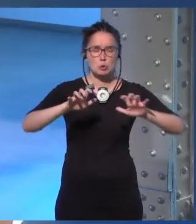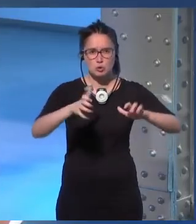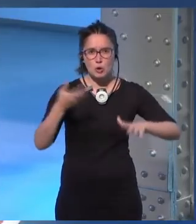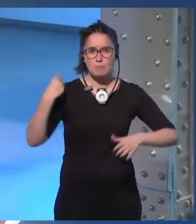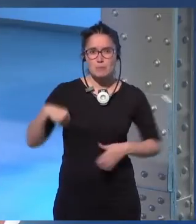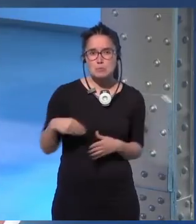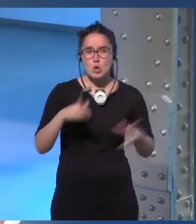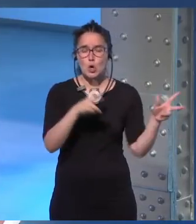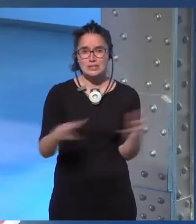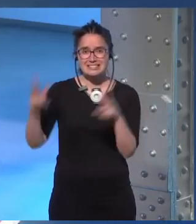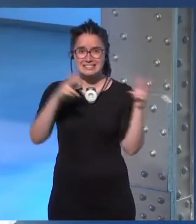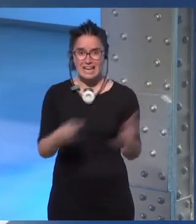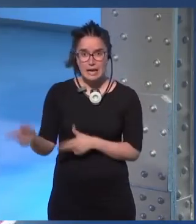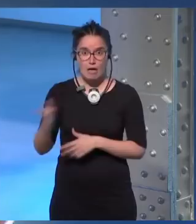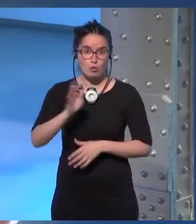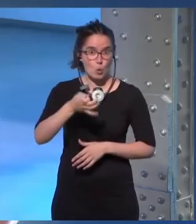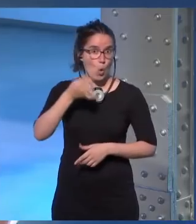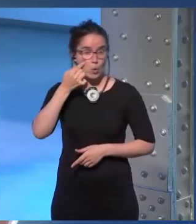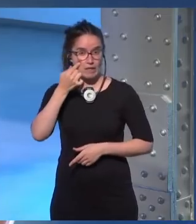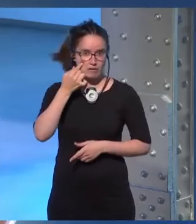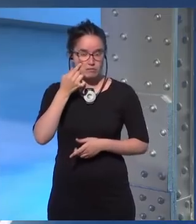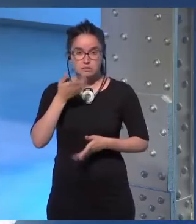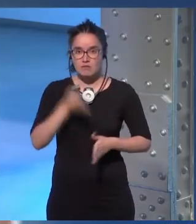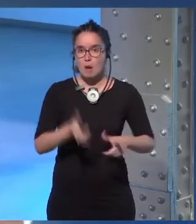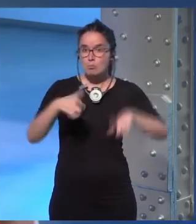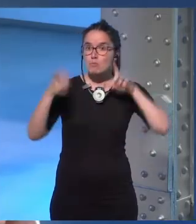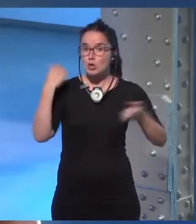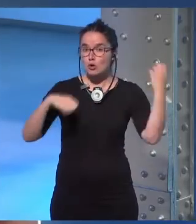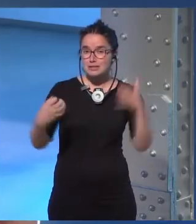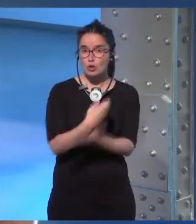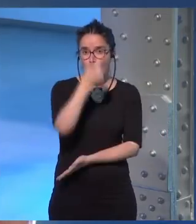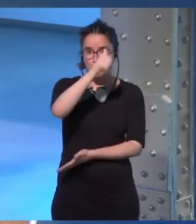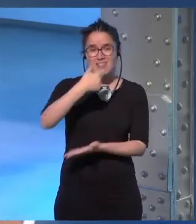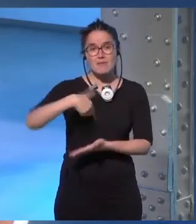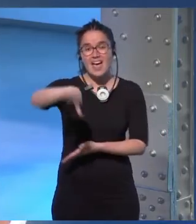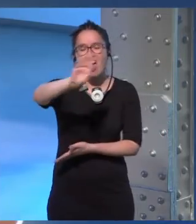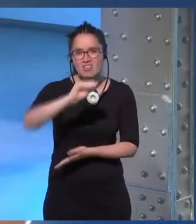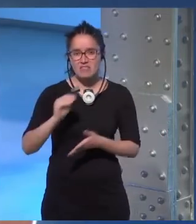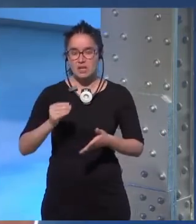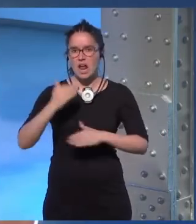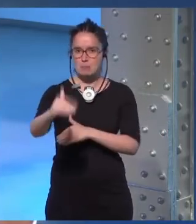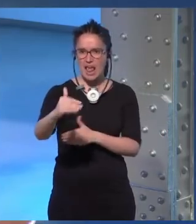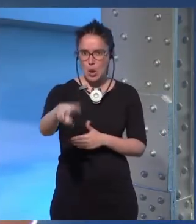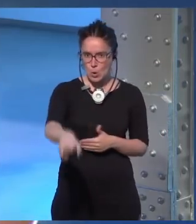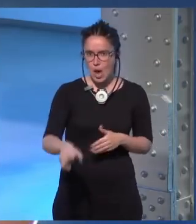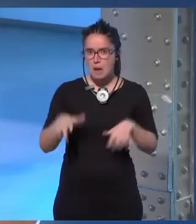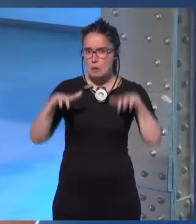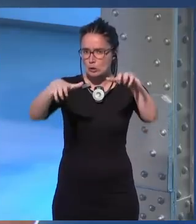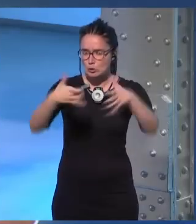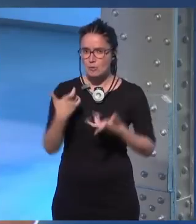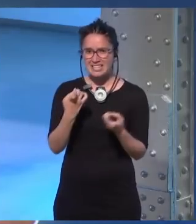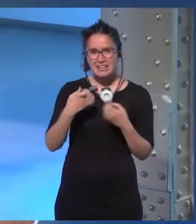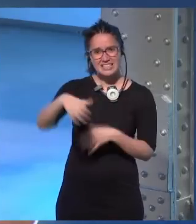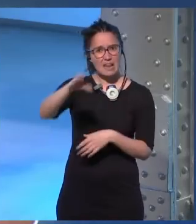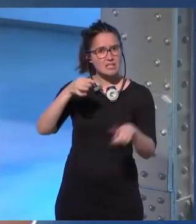como True Detective son protagonistas varones y tenemos que entender al monstruo tenemos que entender esa necesidad